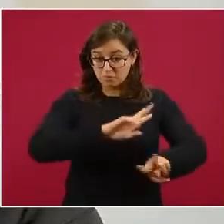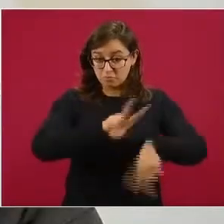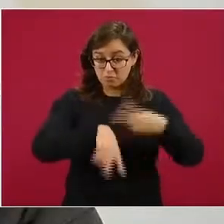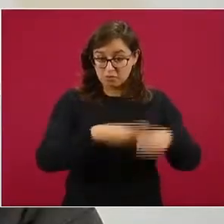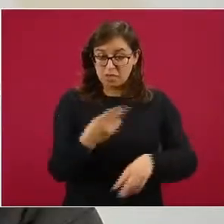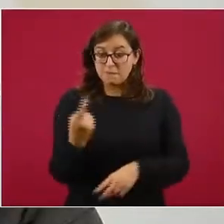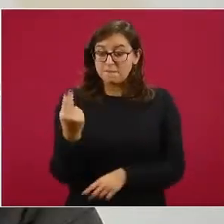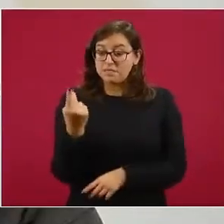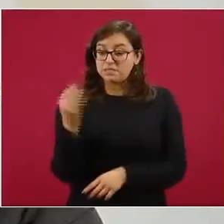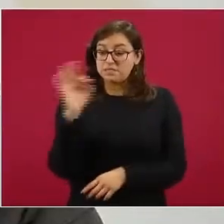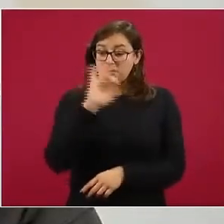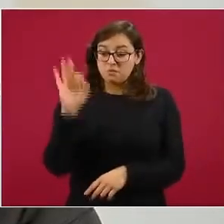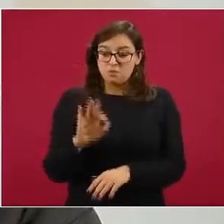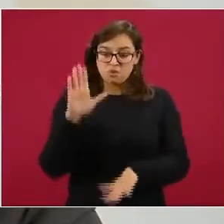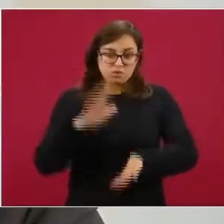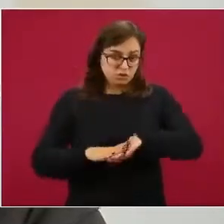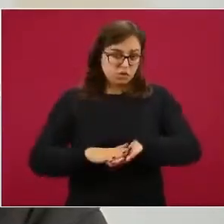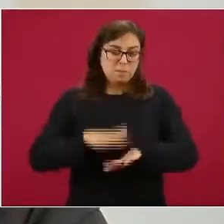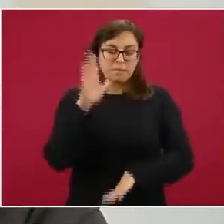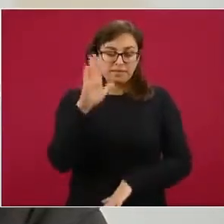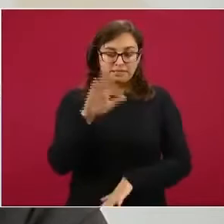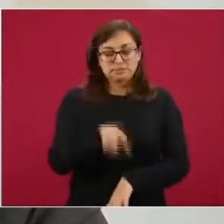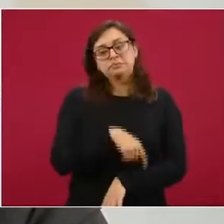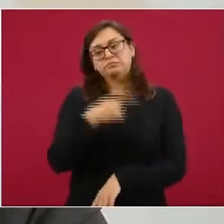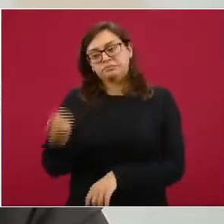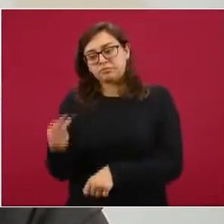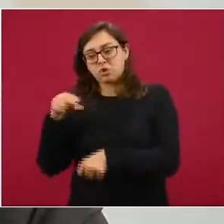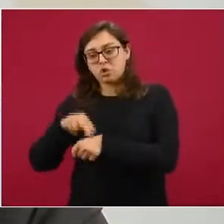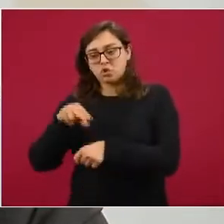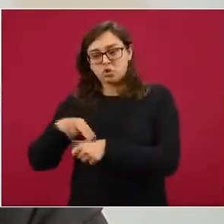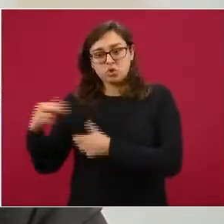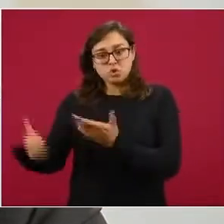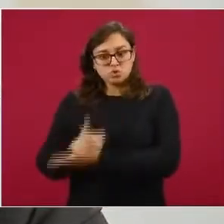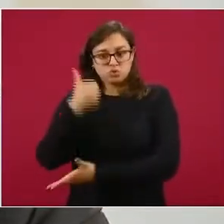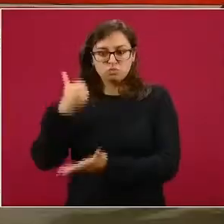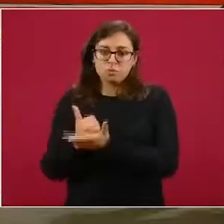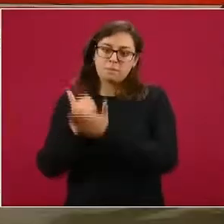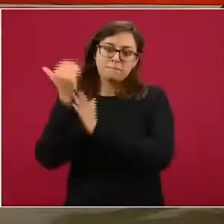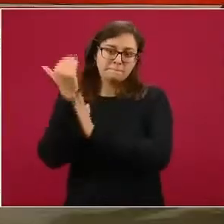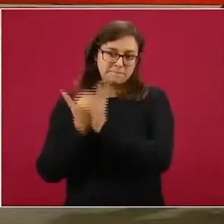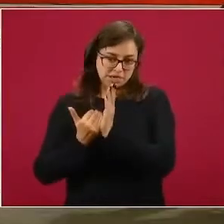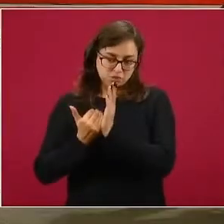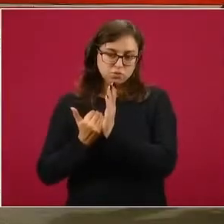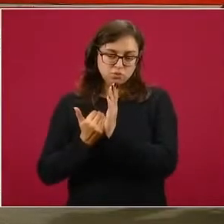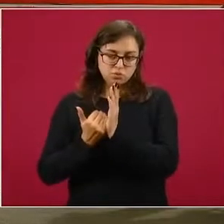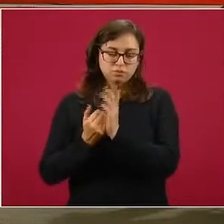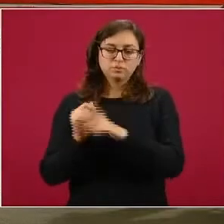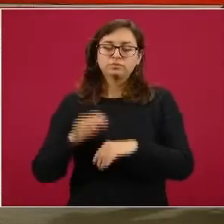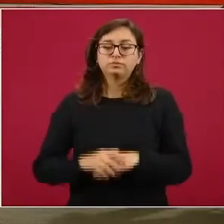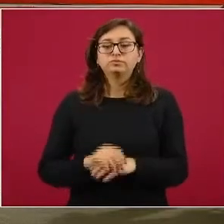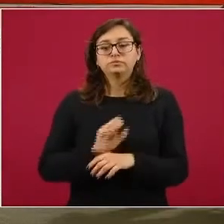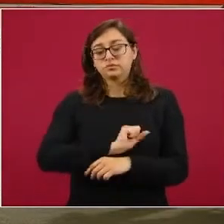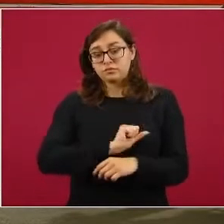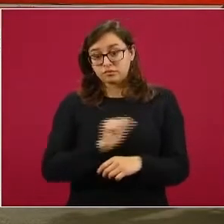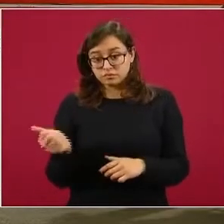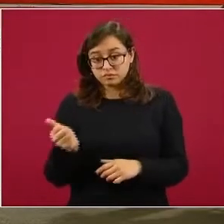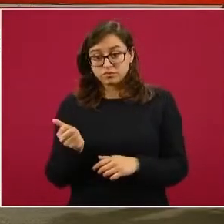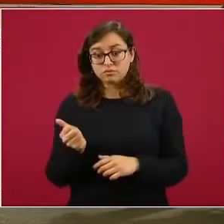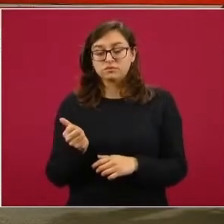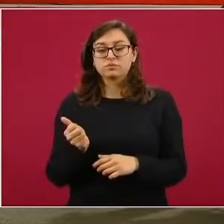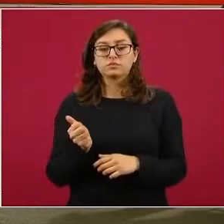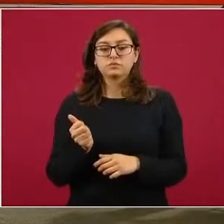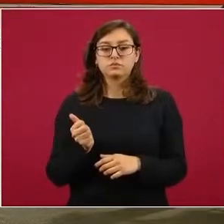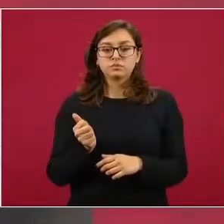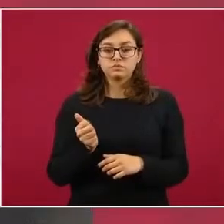gana 25% más que el médico que hace el mismo trabajo en la ciudad. El otro condicionante es facilidades para